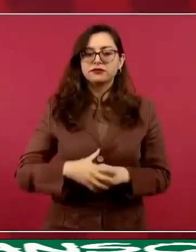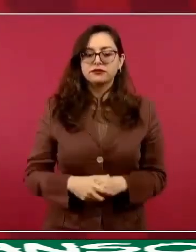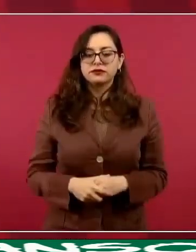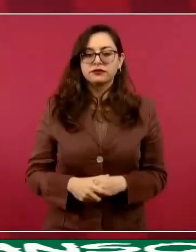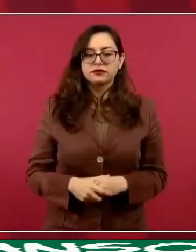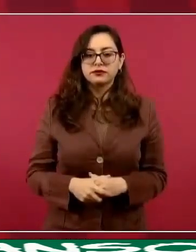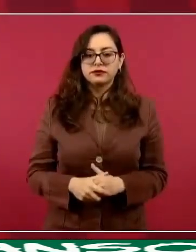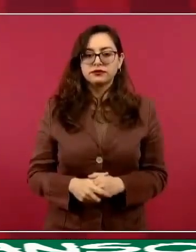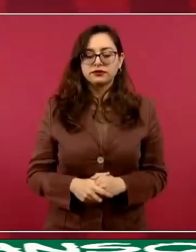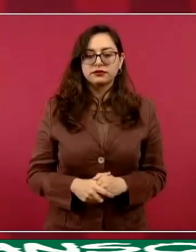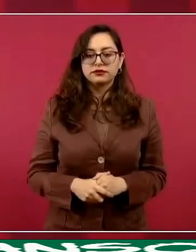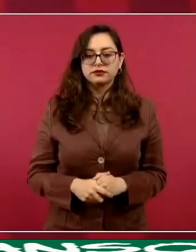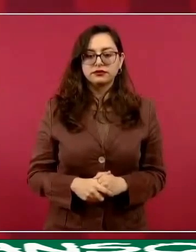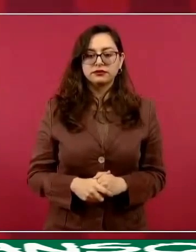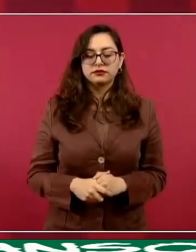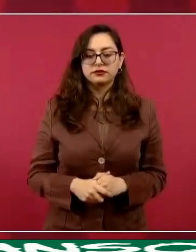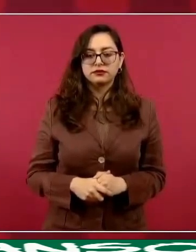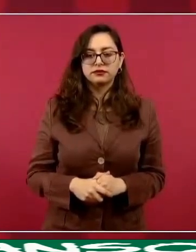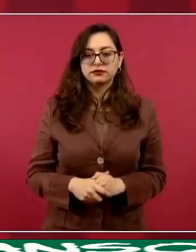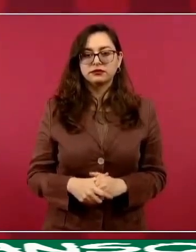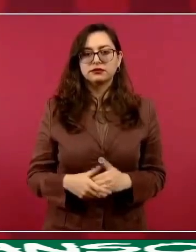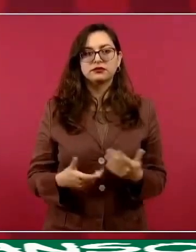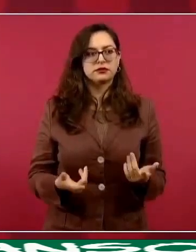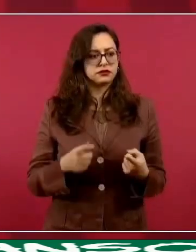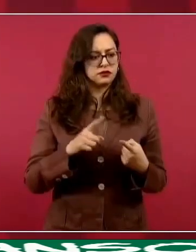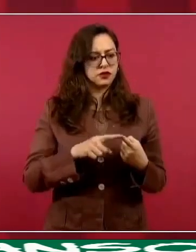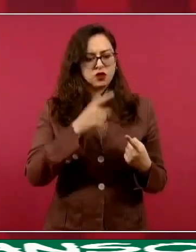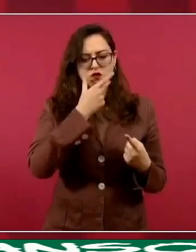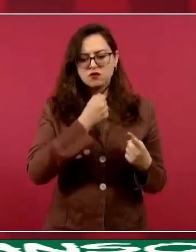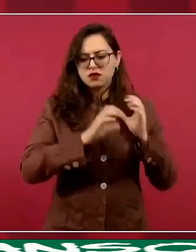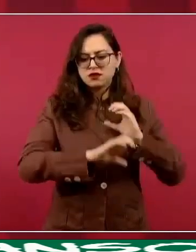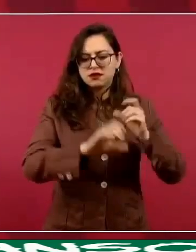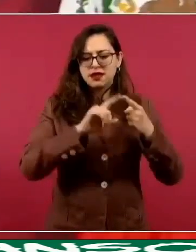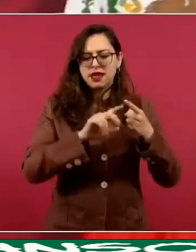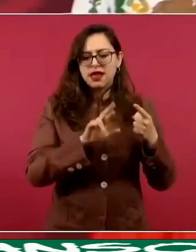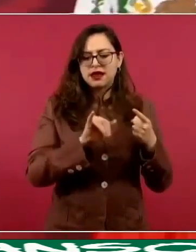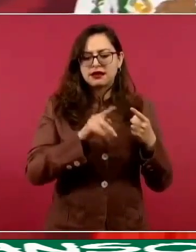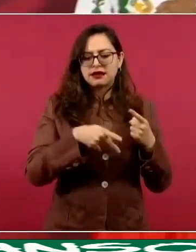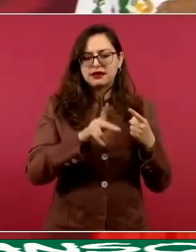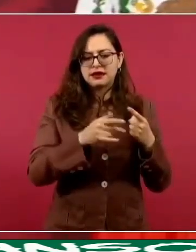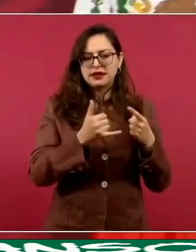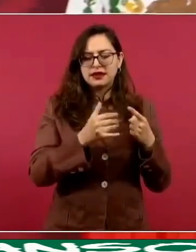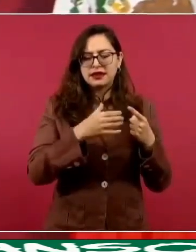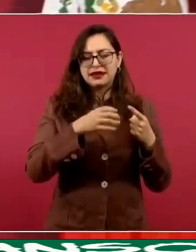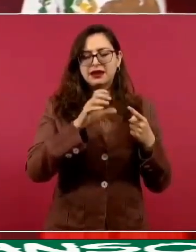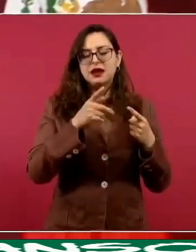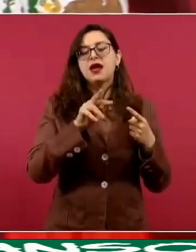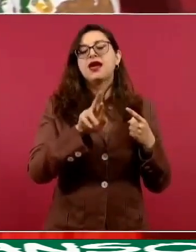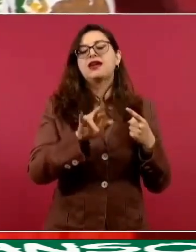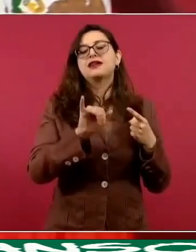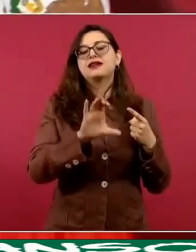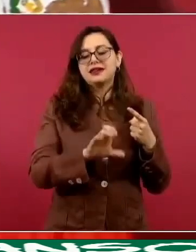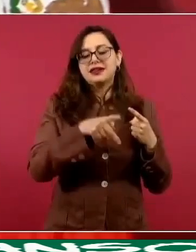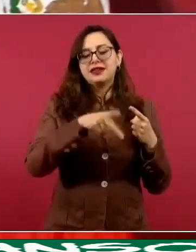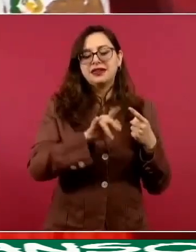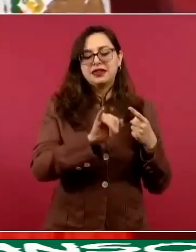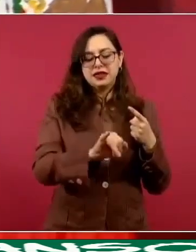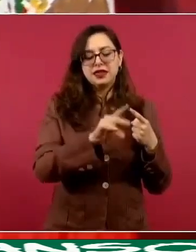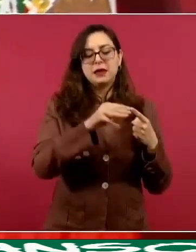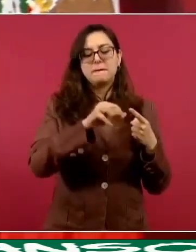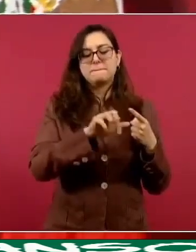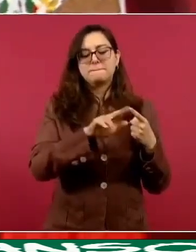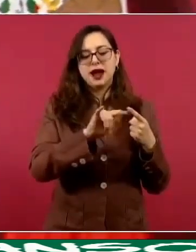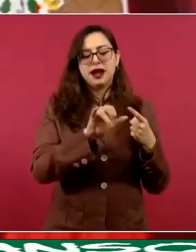junto a Ricky Martin, junto a René de Calle 13,